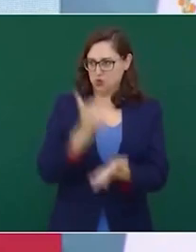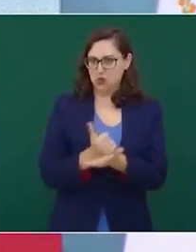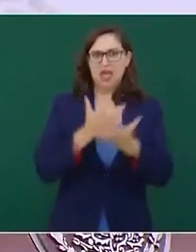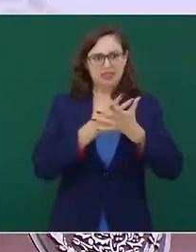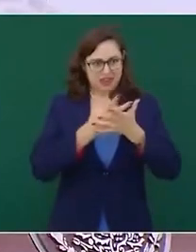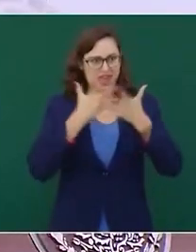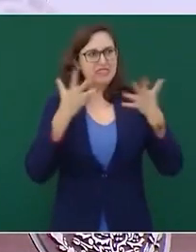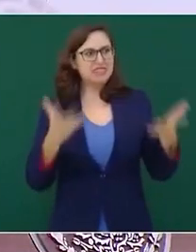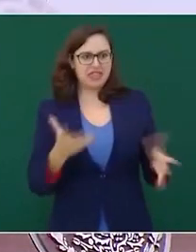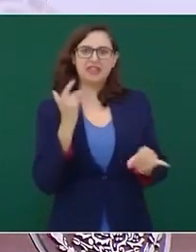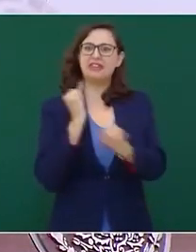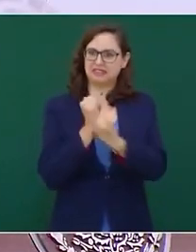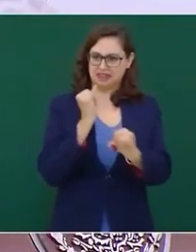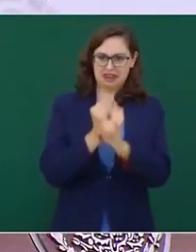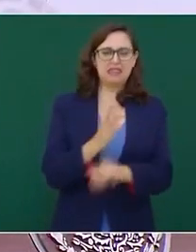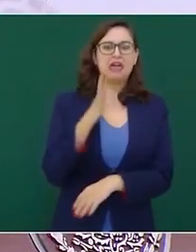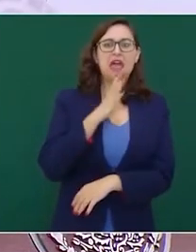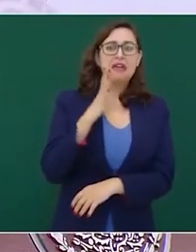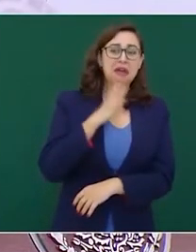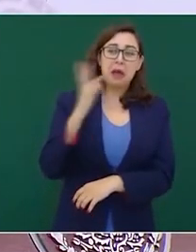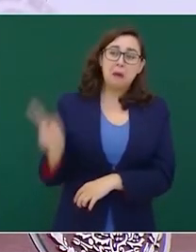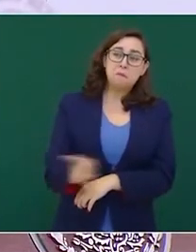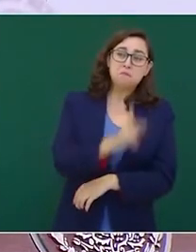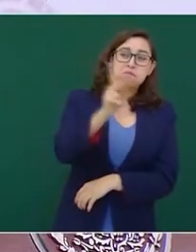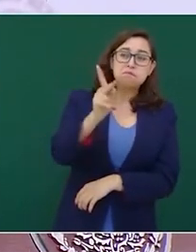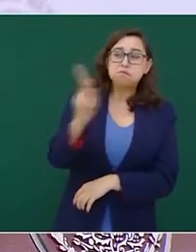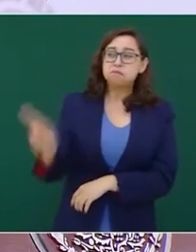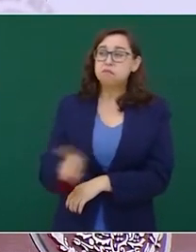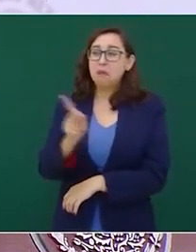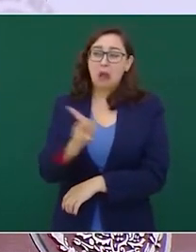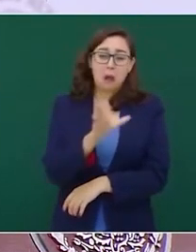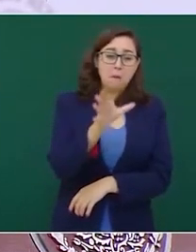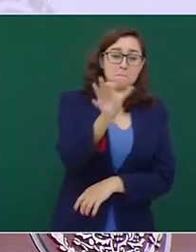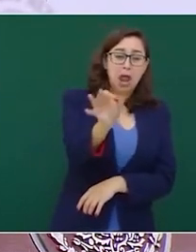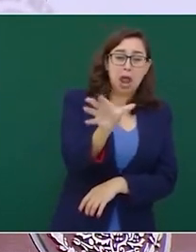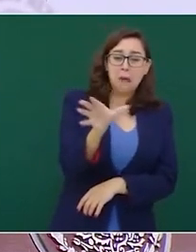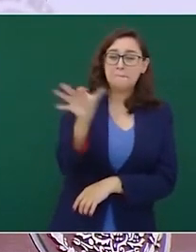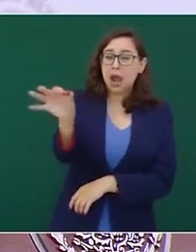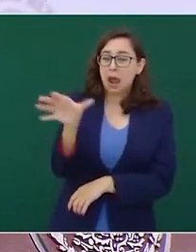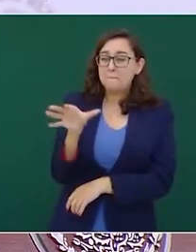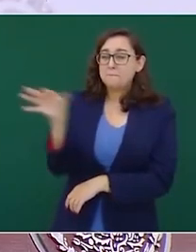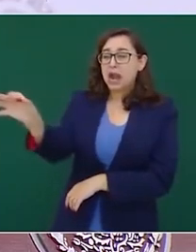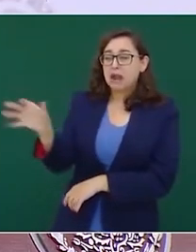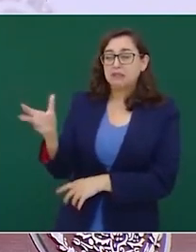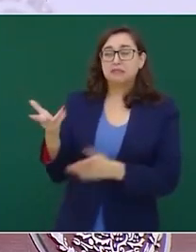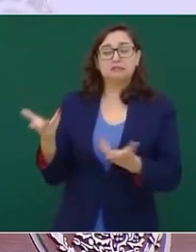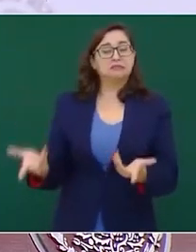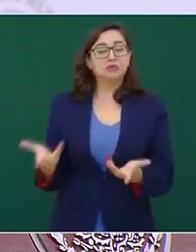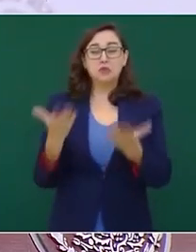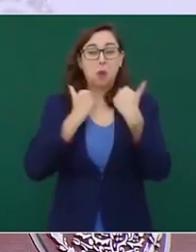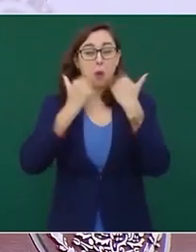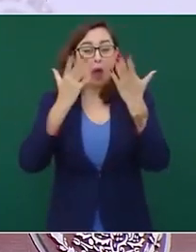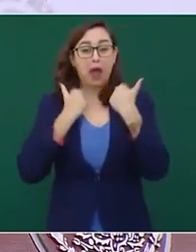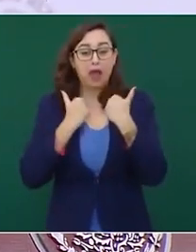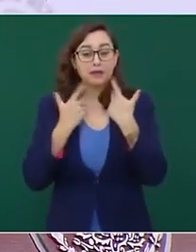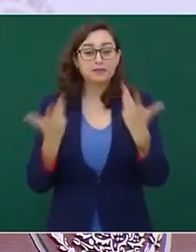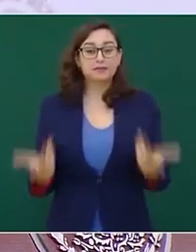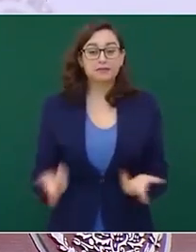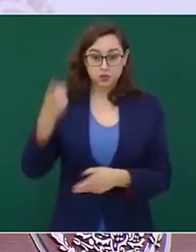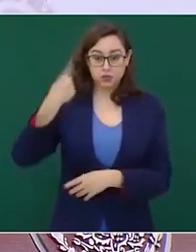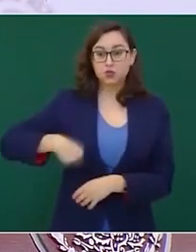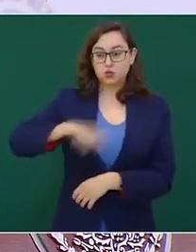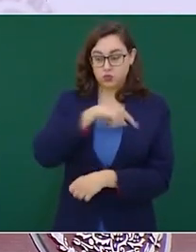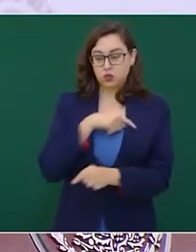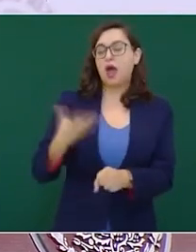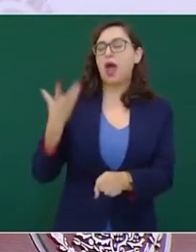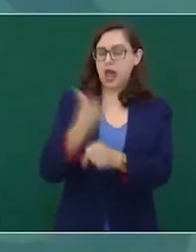que también vamos a resolver. No de esa manera, no nacionalizando como lo hizo